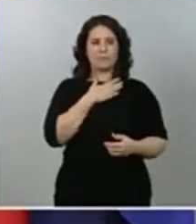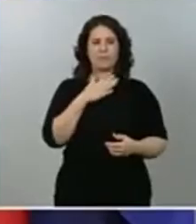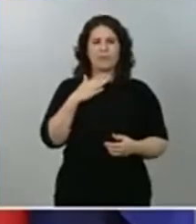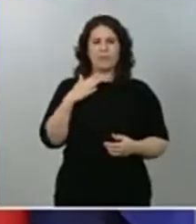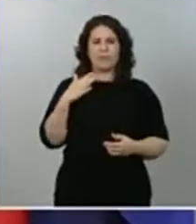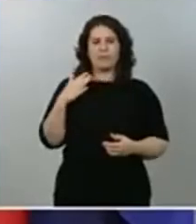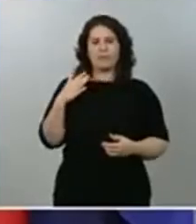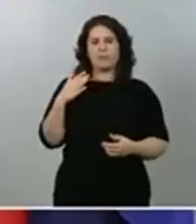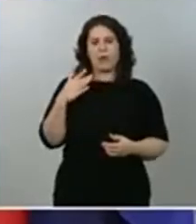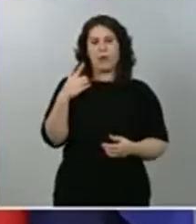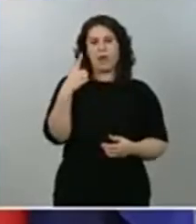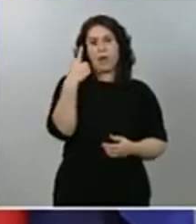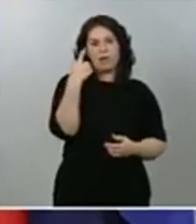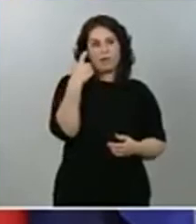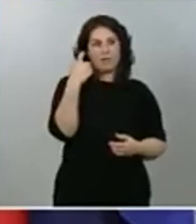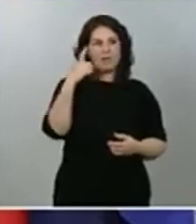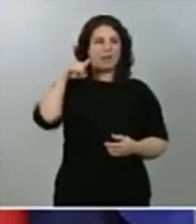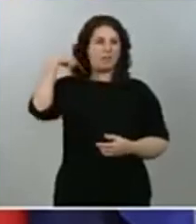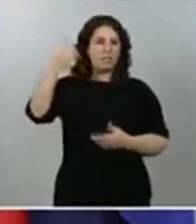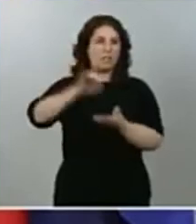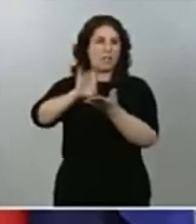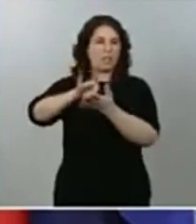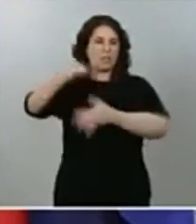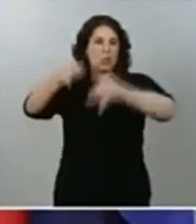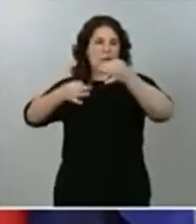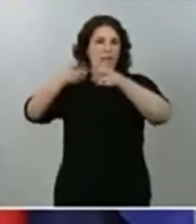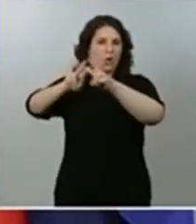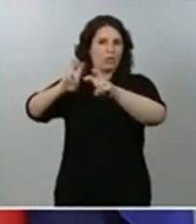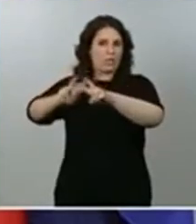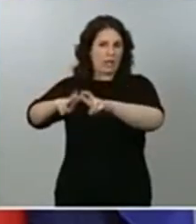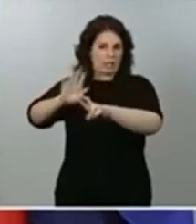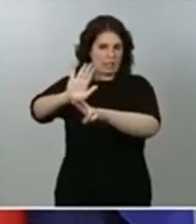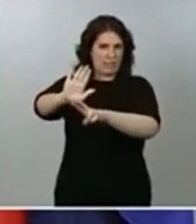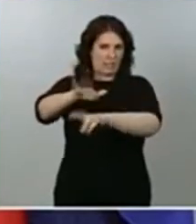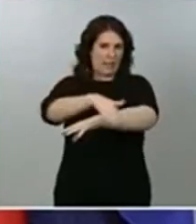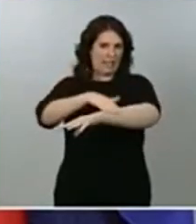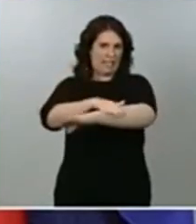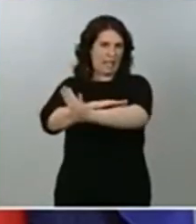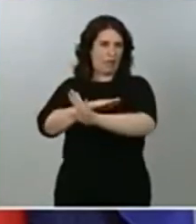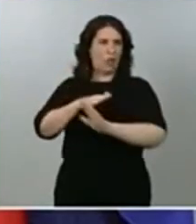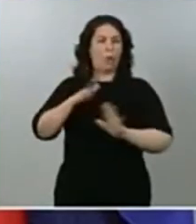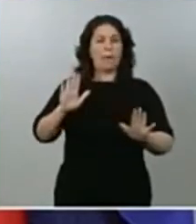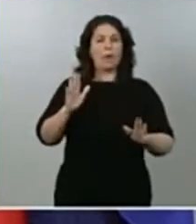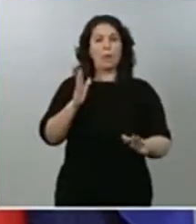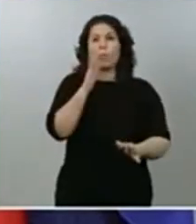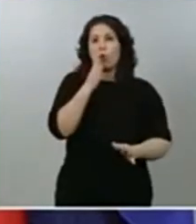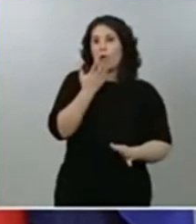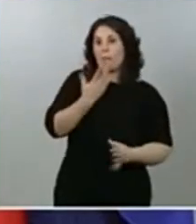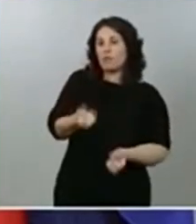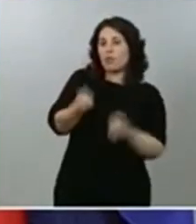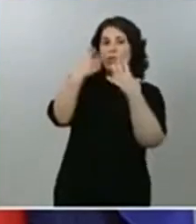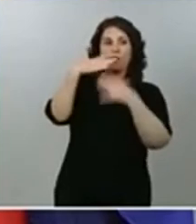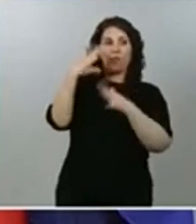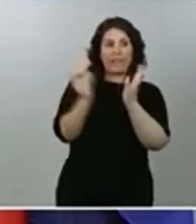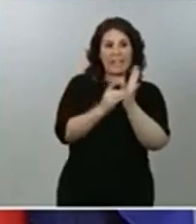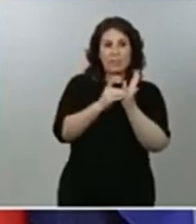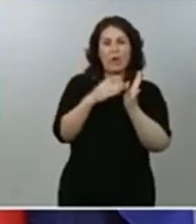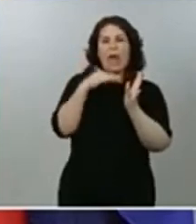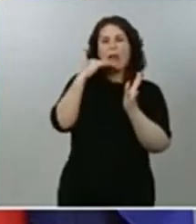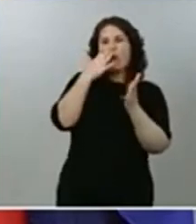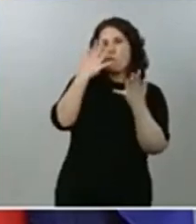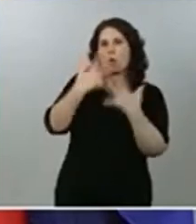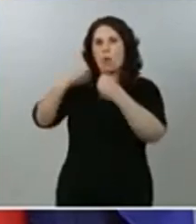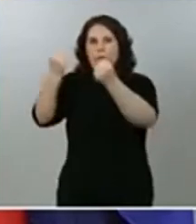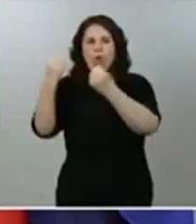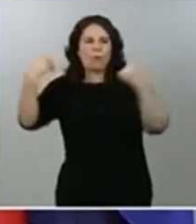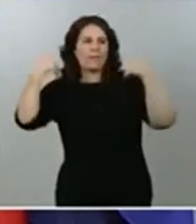correspondientes servicios jurídicos del Estado, no parece que el decreto, por lo que hemos conocido, sea un decreto que invada competencias. En cualquier caso, yo lo que le quiero decir,